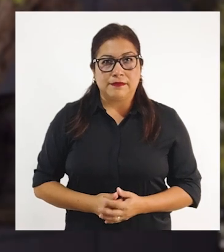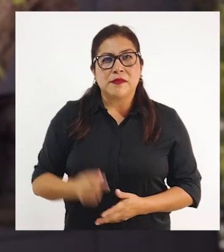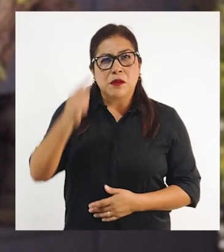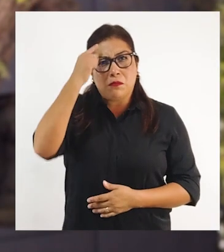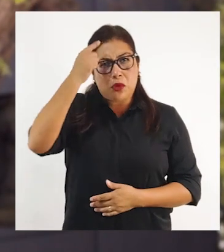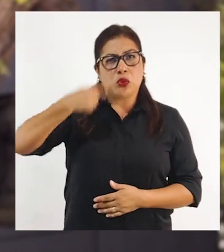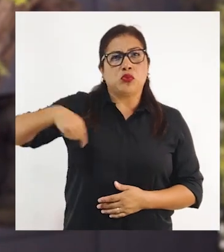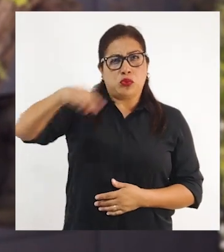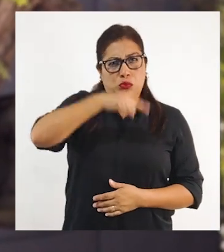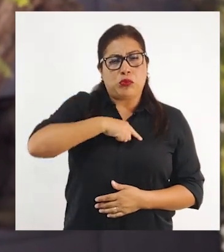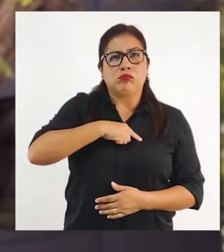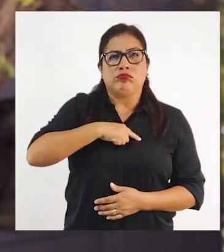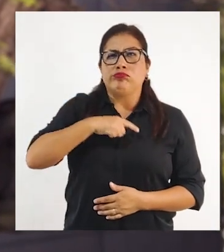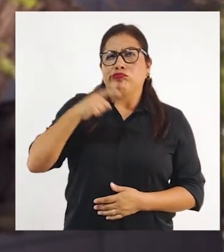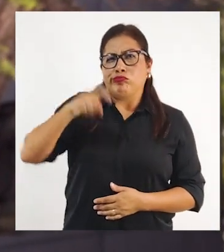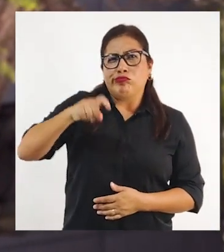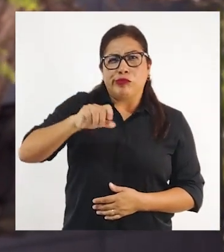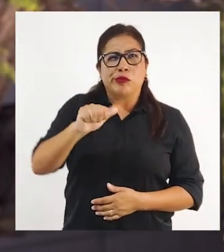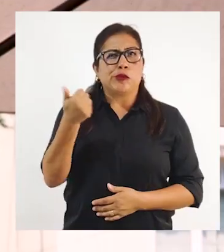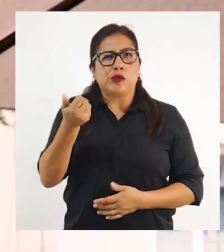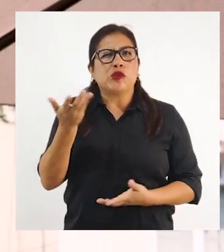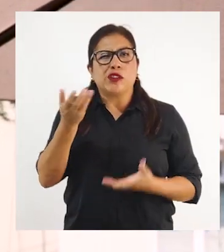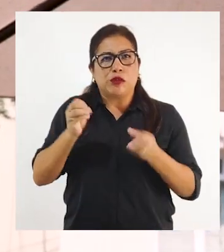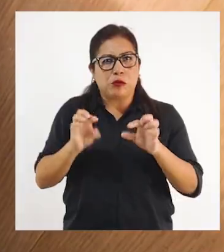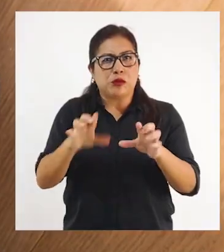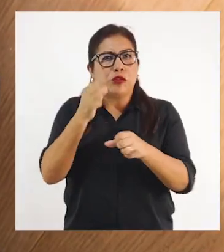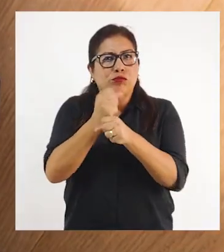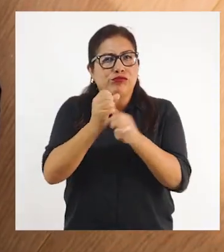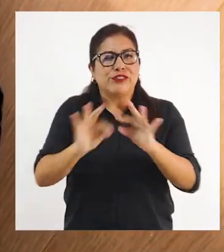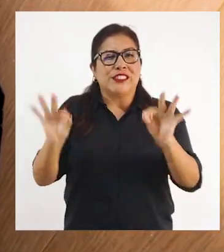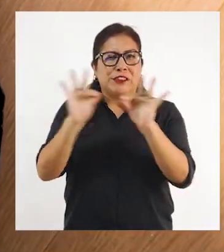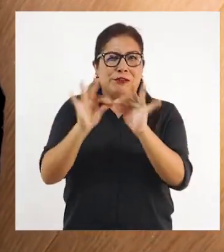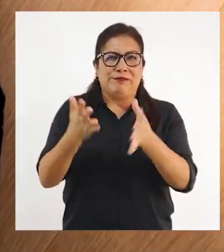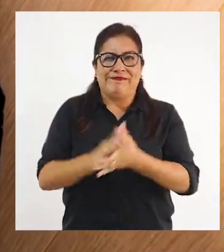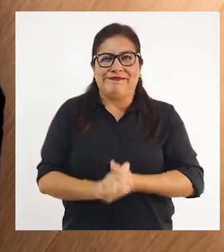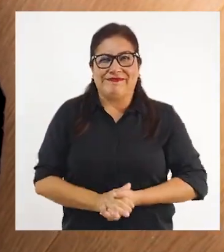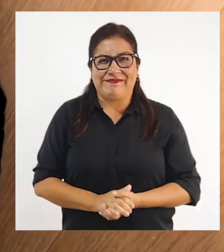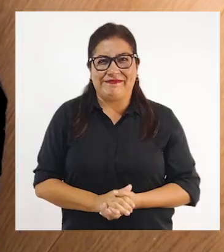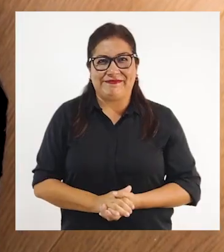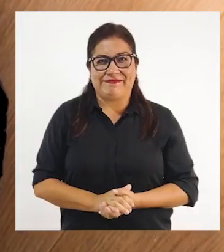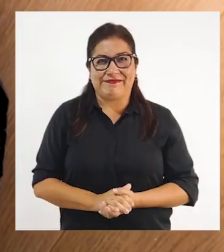Creo que todos nos merecemos la oportunidad de poder tener un trabajo digno.